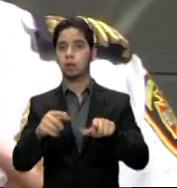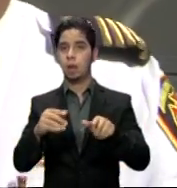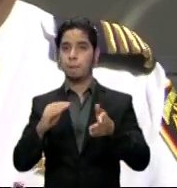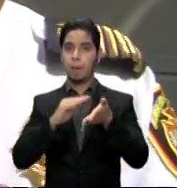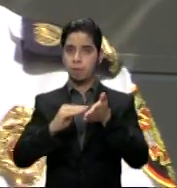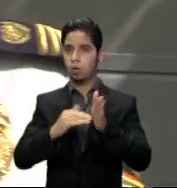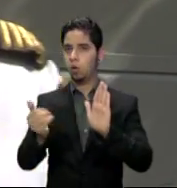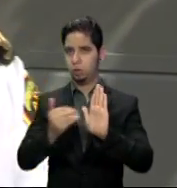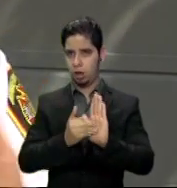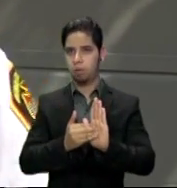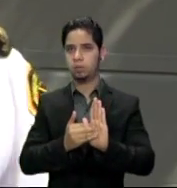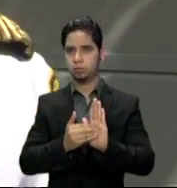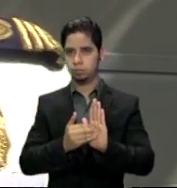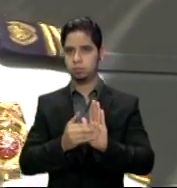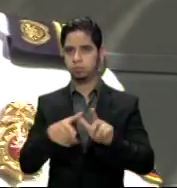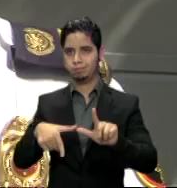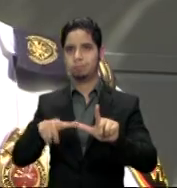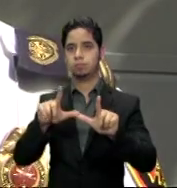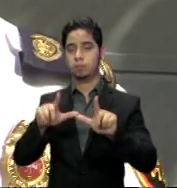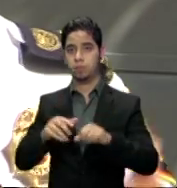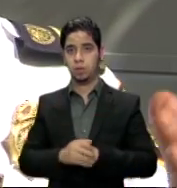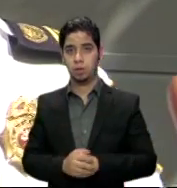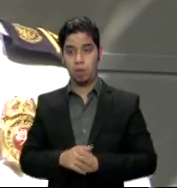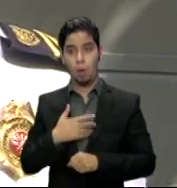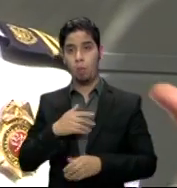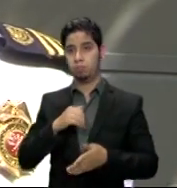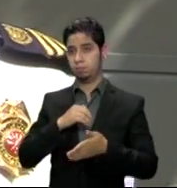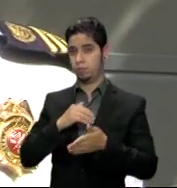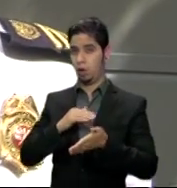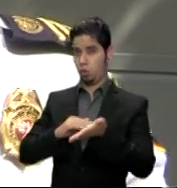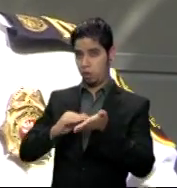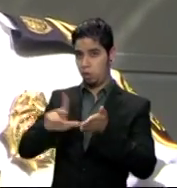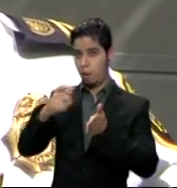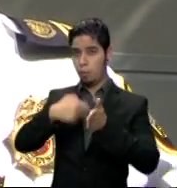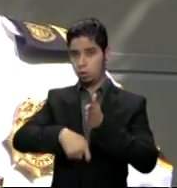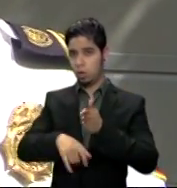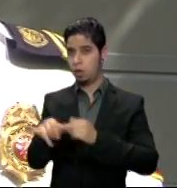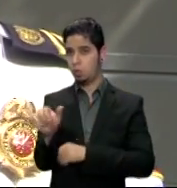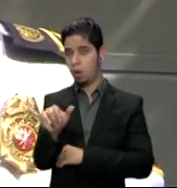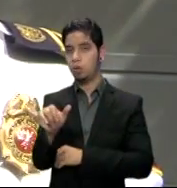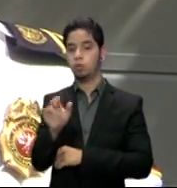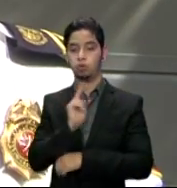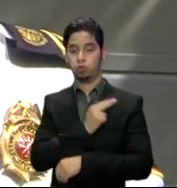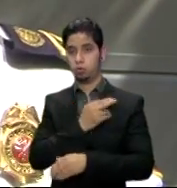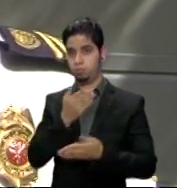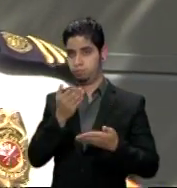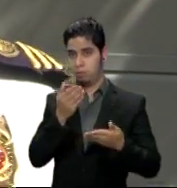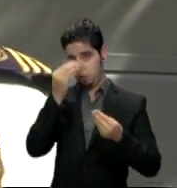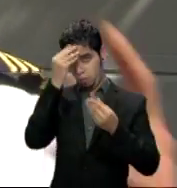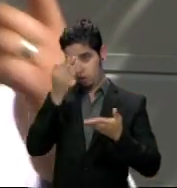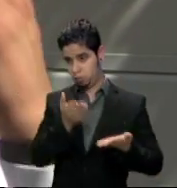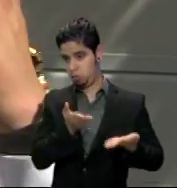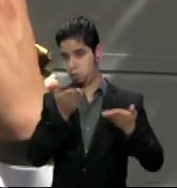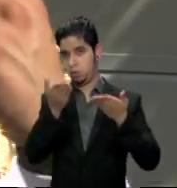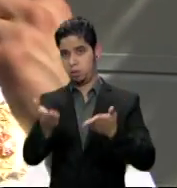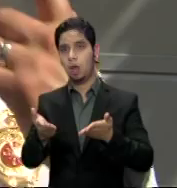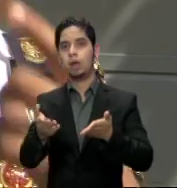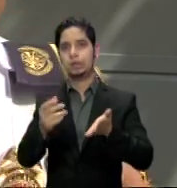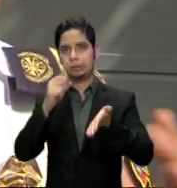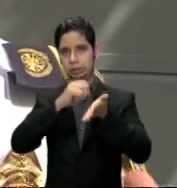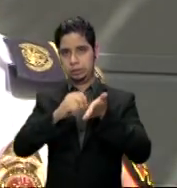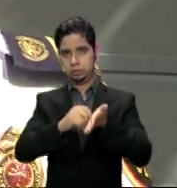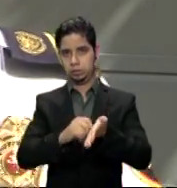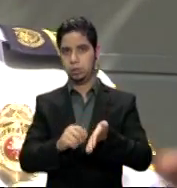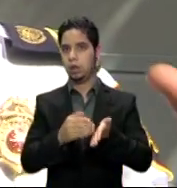condonando una posible multa, sino que le estamos trayendo la facilidad de erradicar su solicitud de inspección y